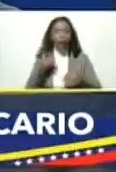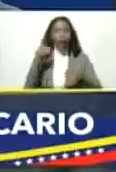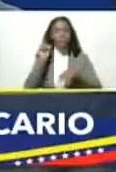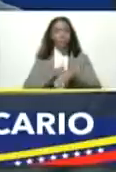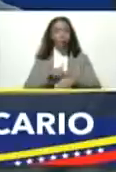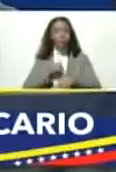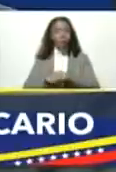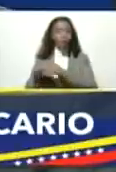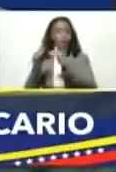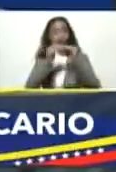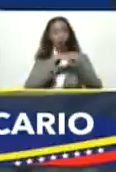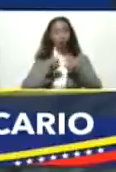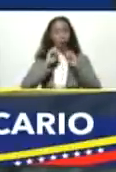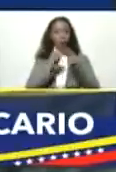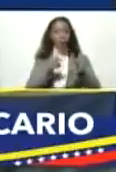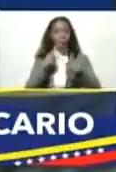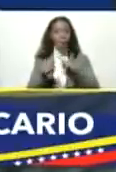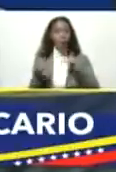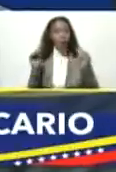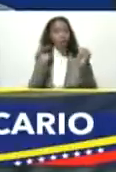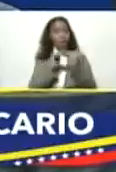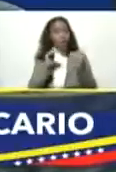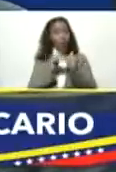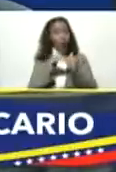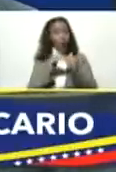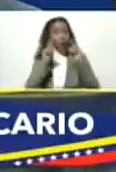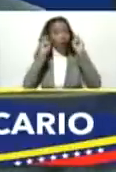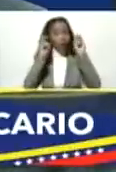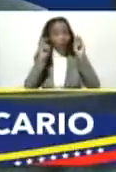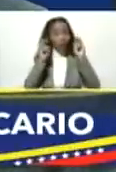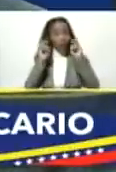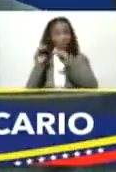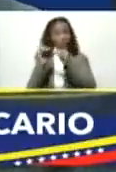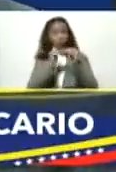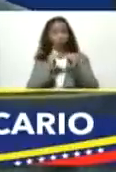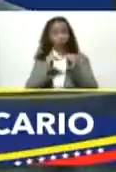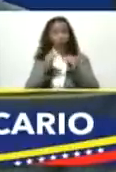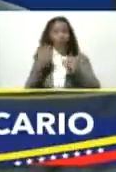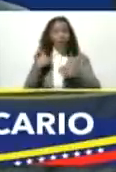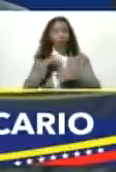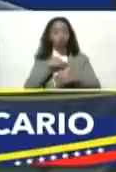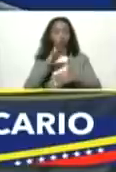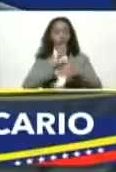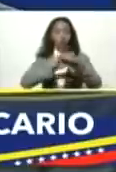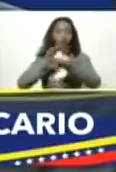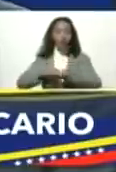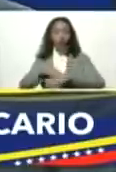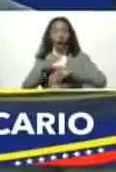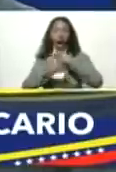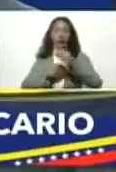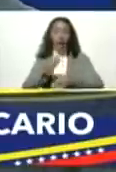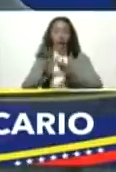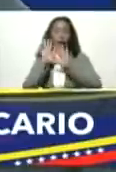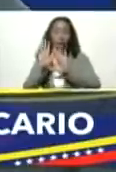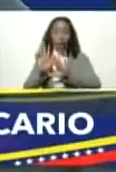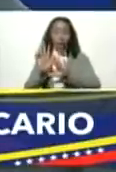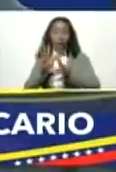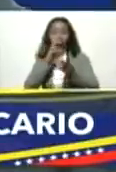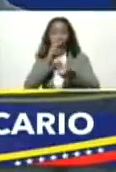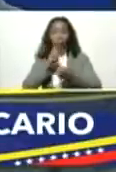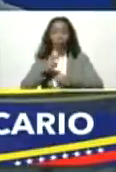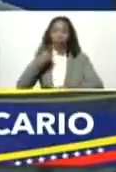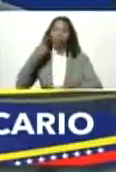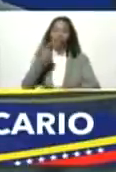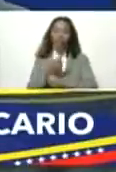oportunidades pero de igualdad de condiciones también y estamos llamados a hacerlo en la banca debemos estar para